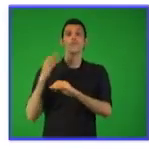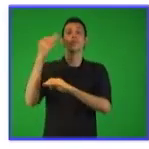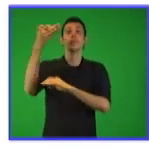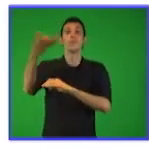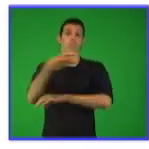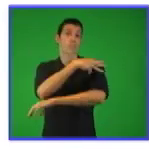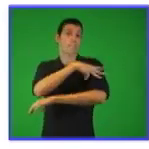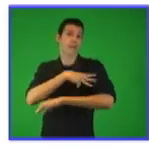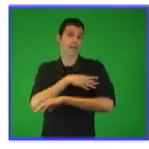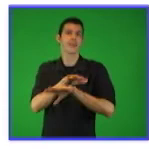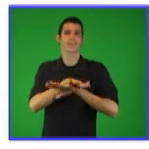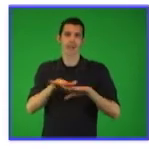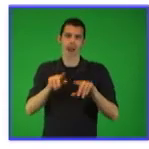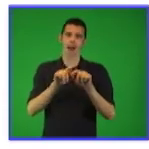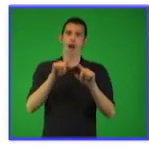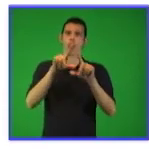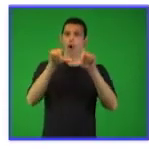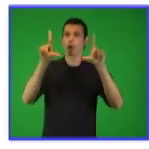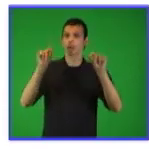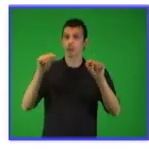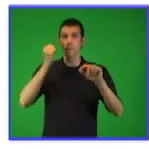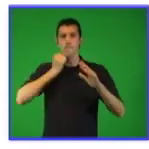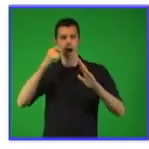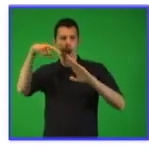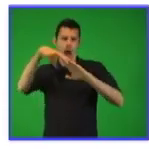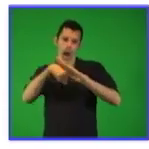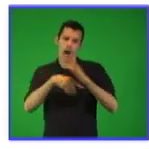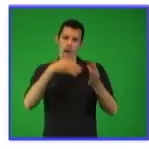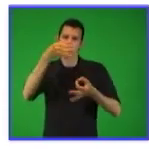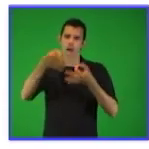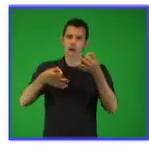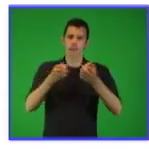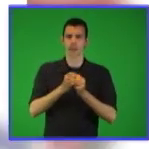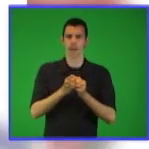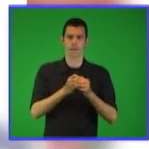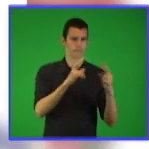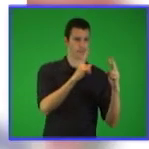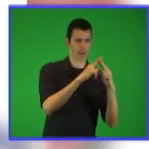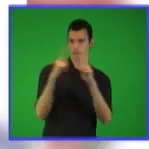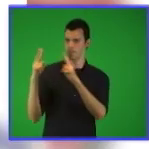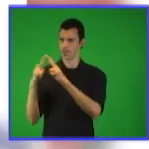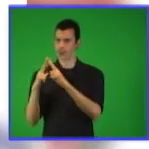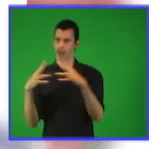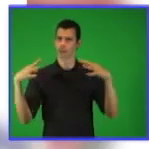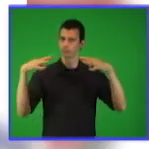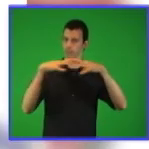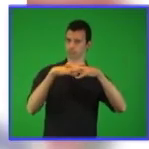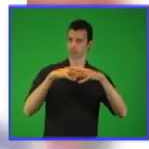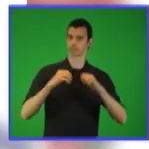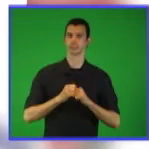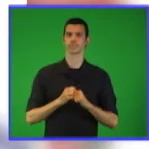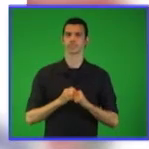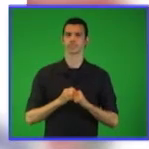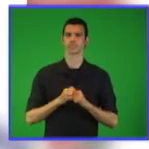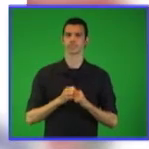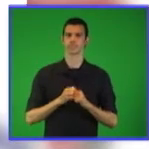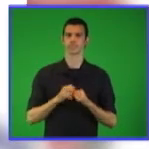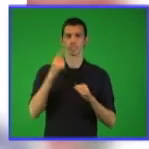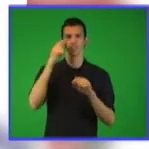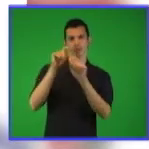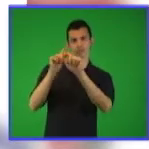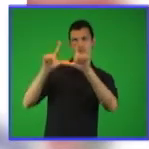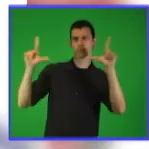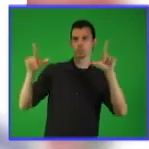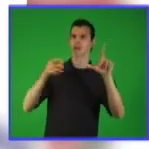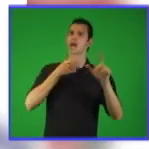Como estamos mostrando también se puede expresar que a cada x que pertenece a